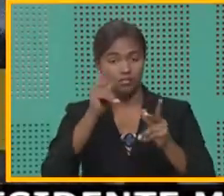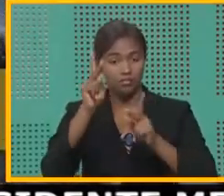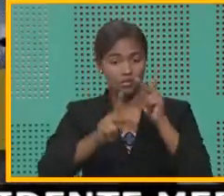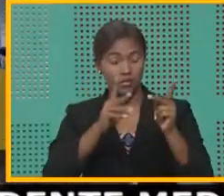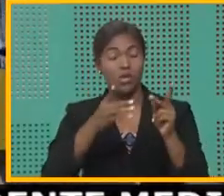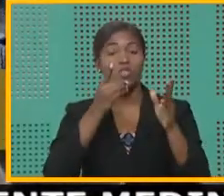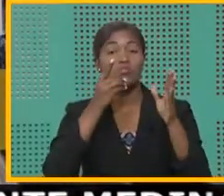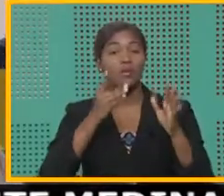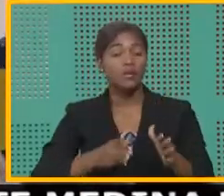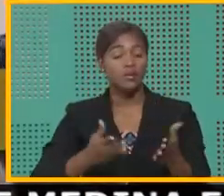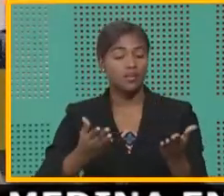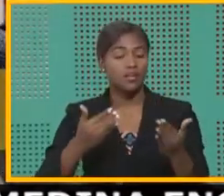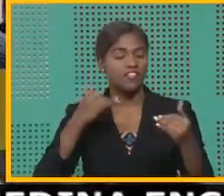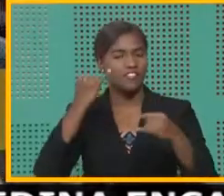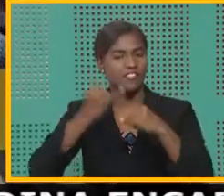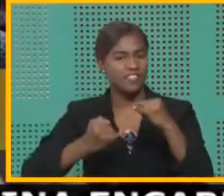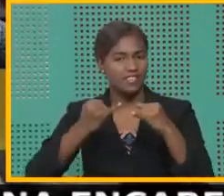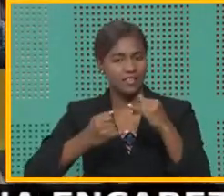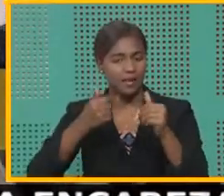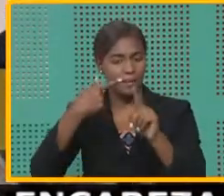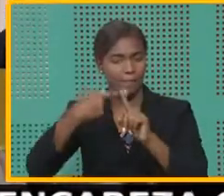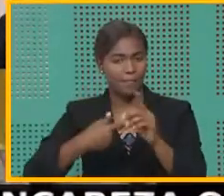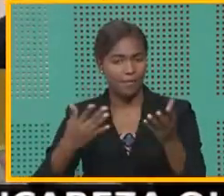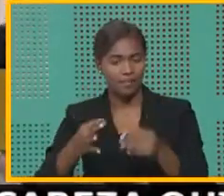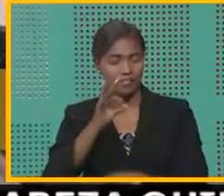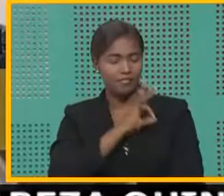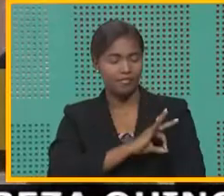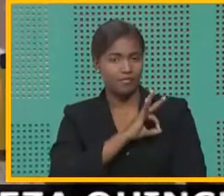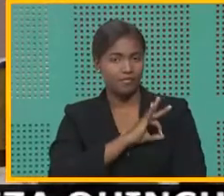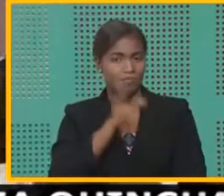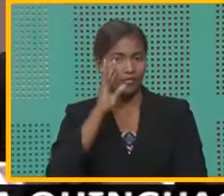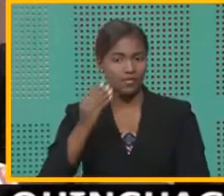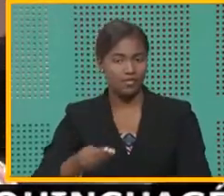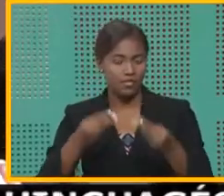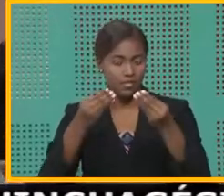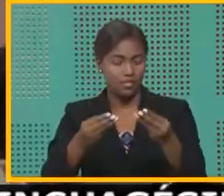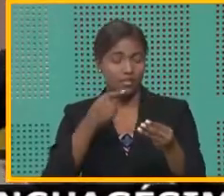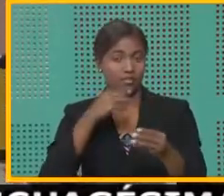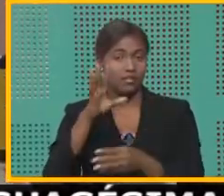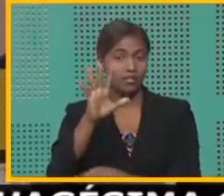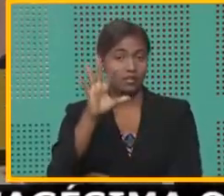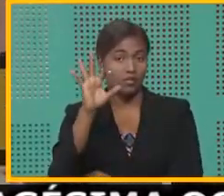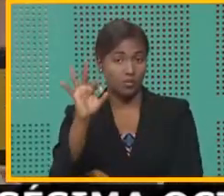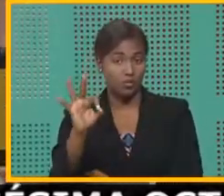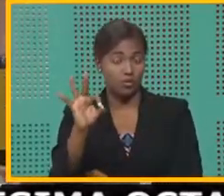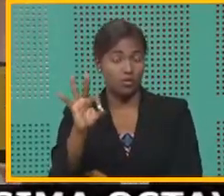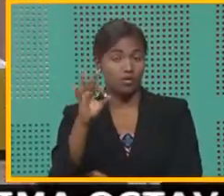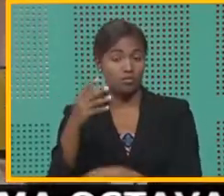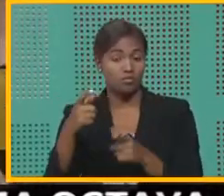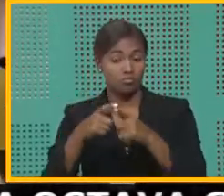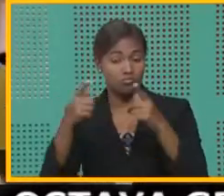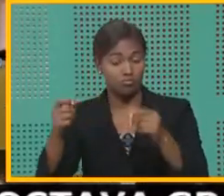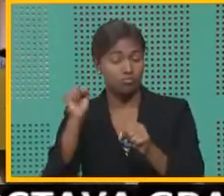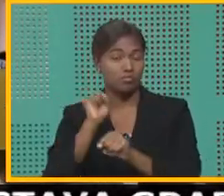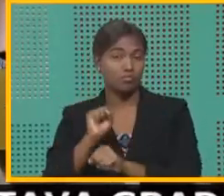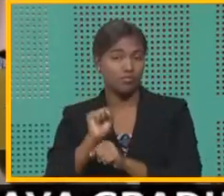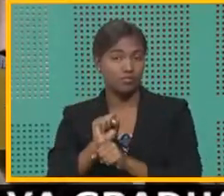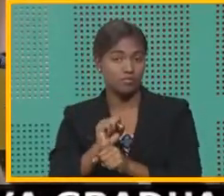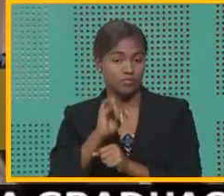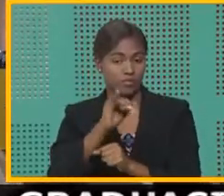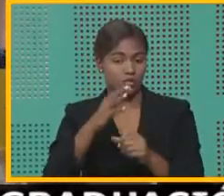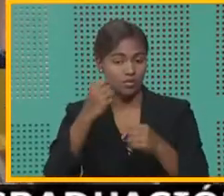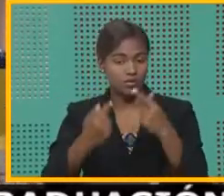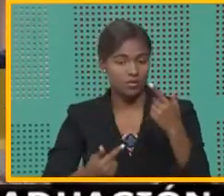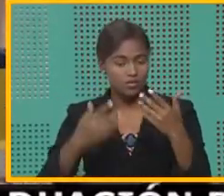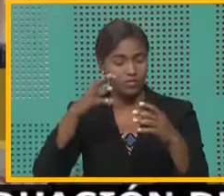dominicano, a finales del mes de febrero, estaremos entregando 59 grandes obras, dentro de las cuales